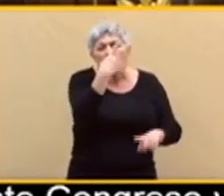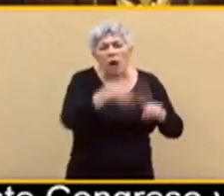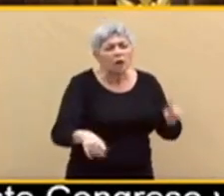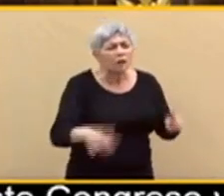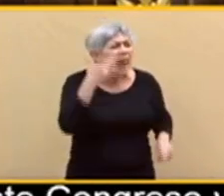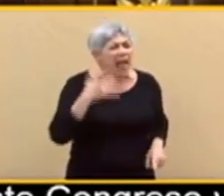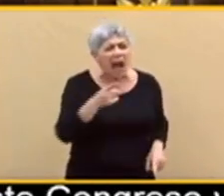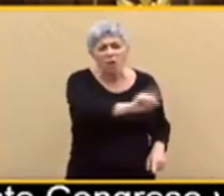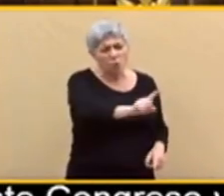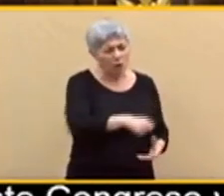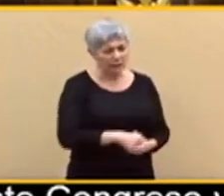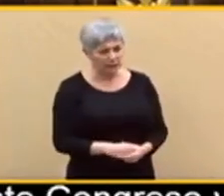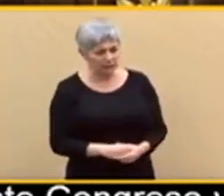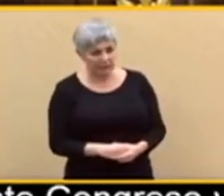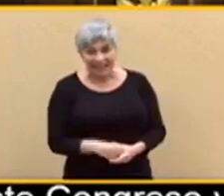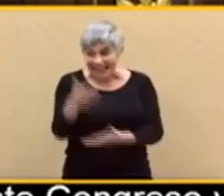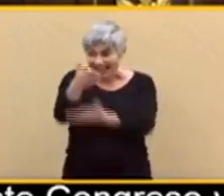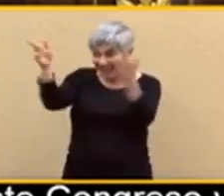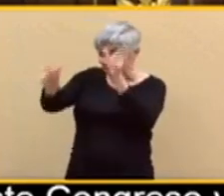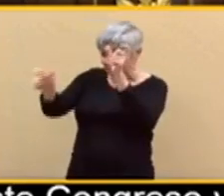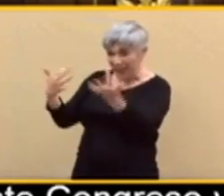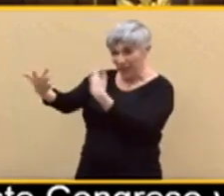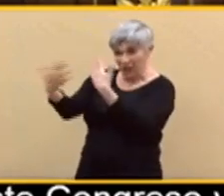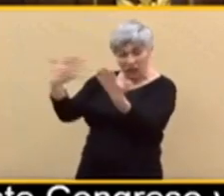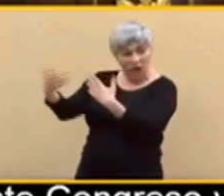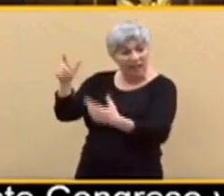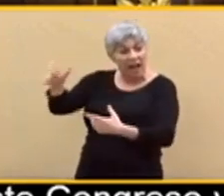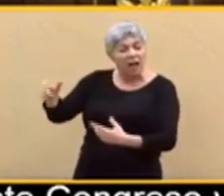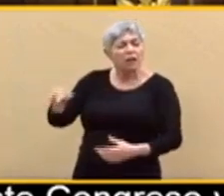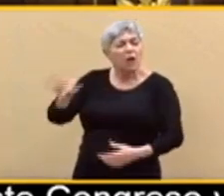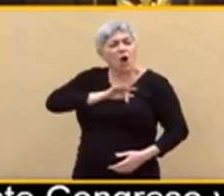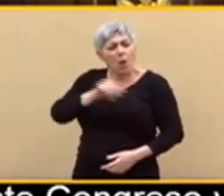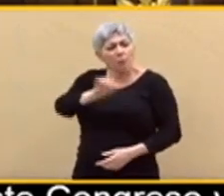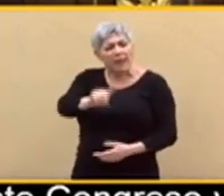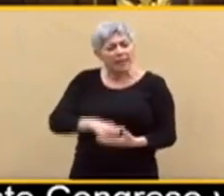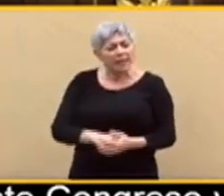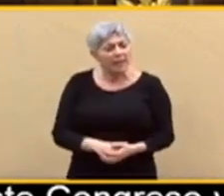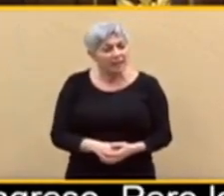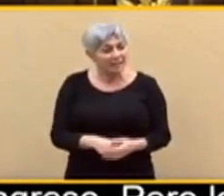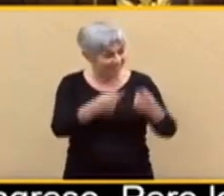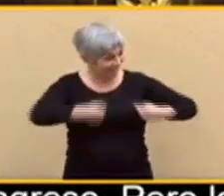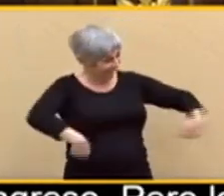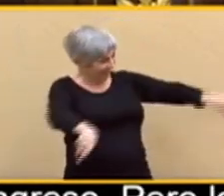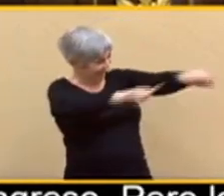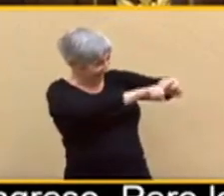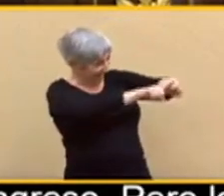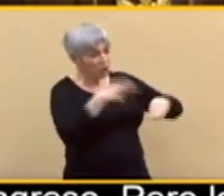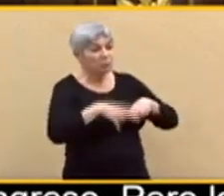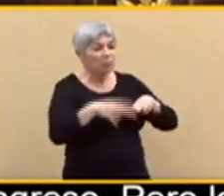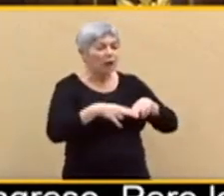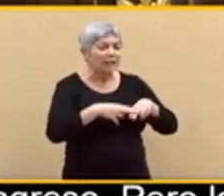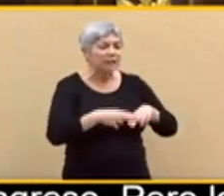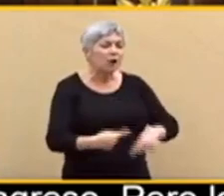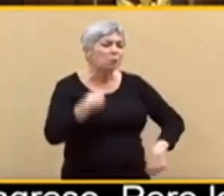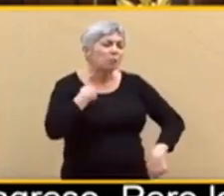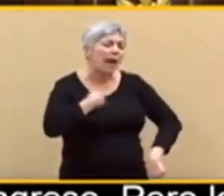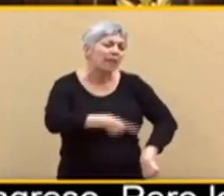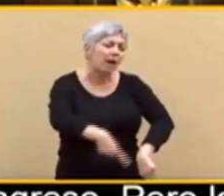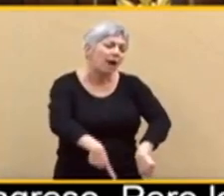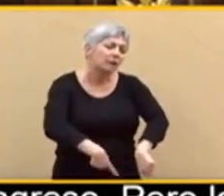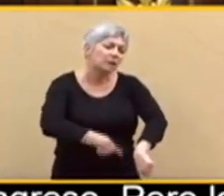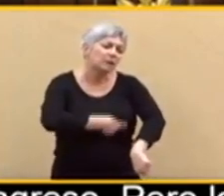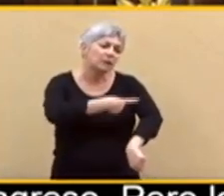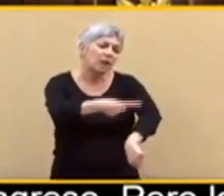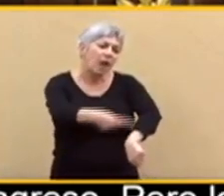ciudadanos no se merecen, es que sus representantes pierdan miserablemente el tiempo en este